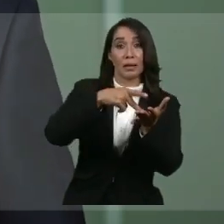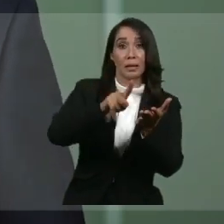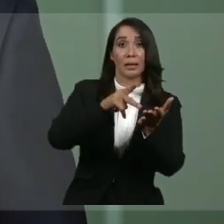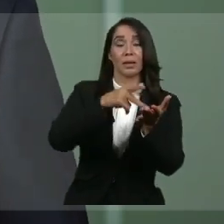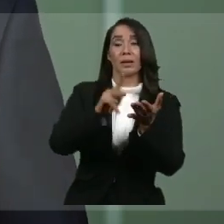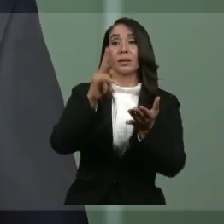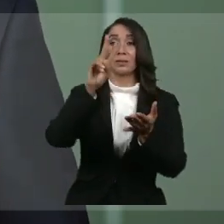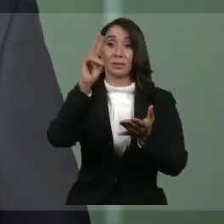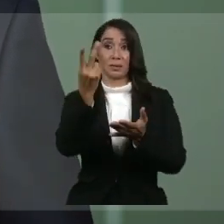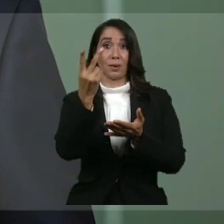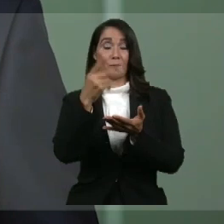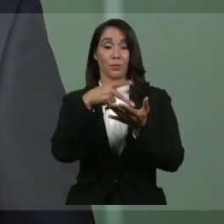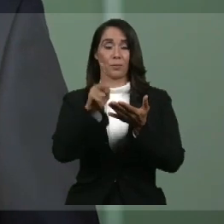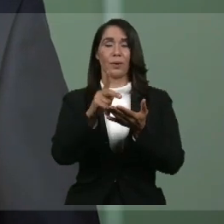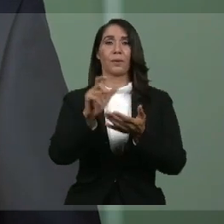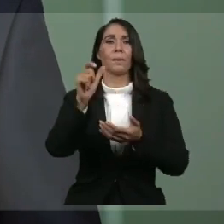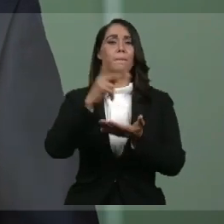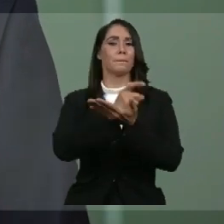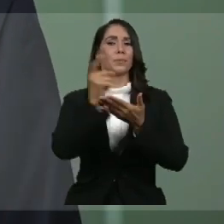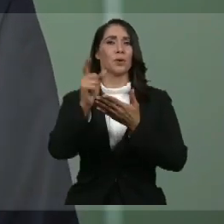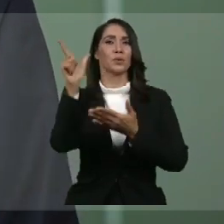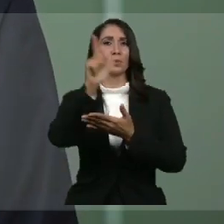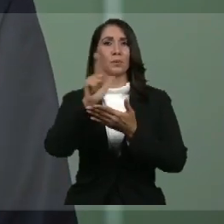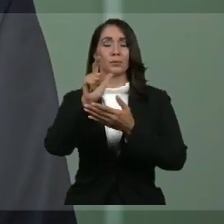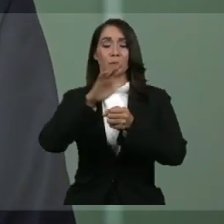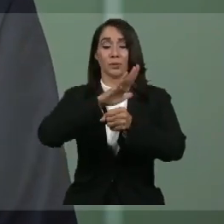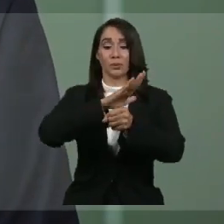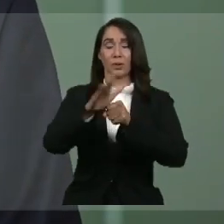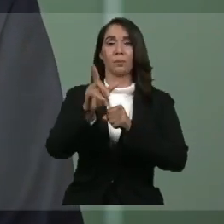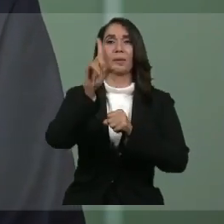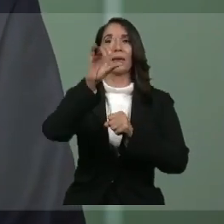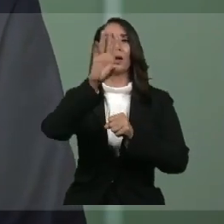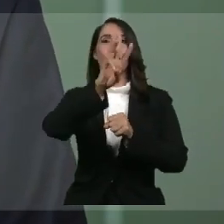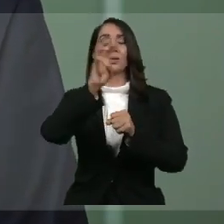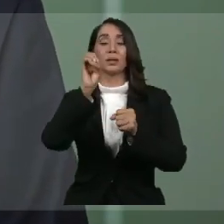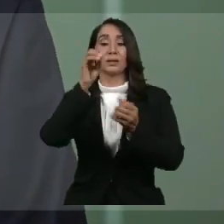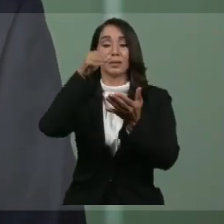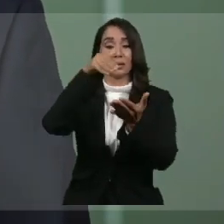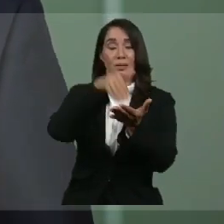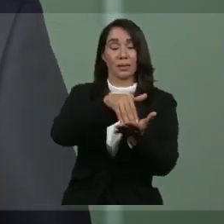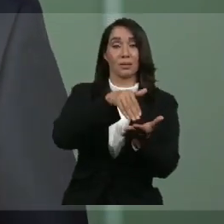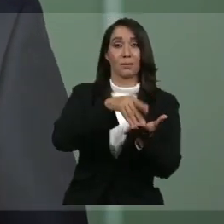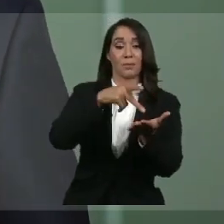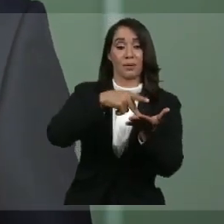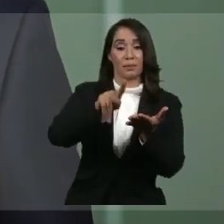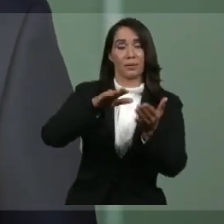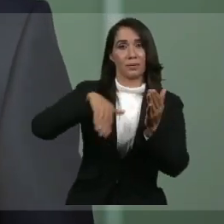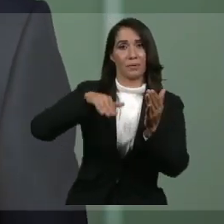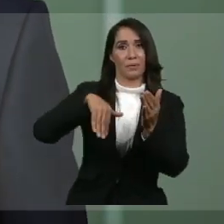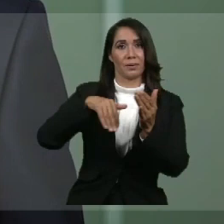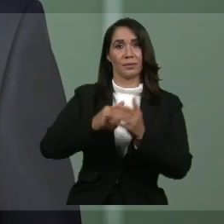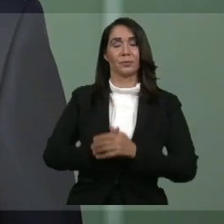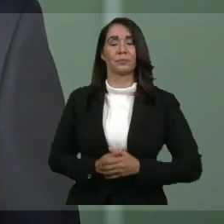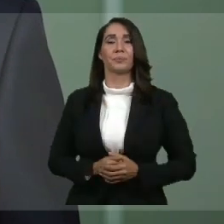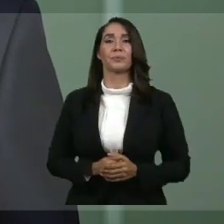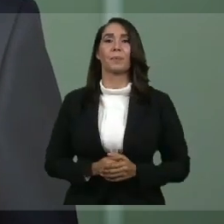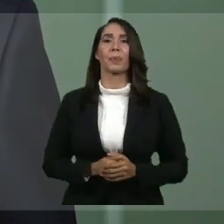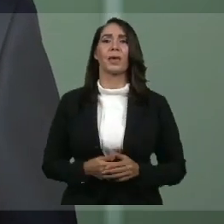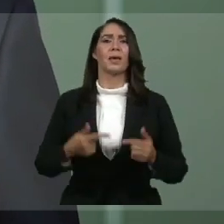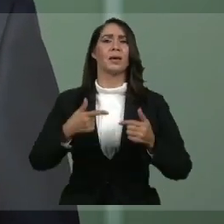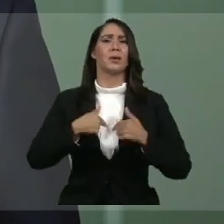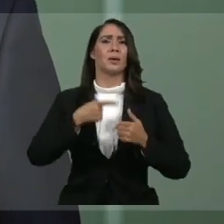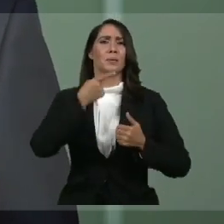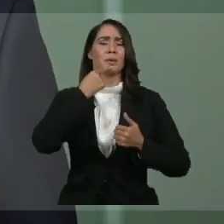quincena y el lunes próximo se completarán los 600.000 restantes. Esto me permite